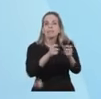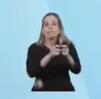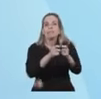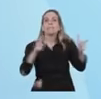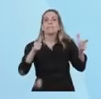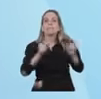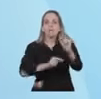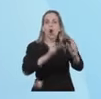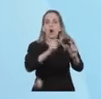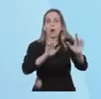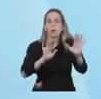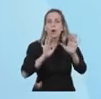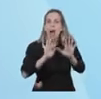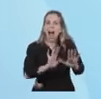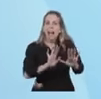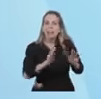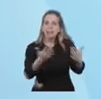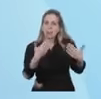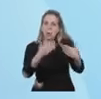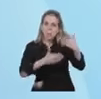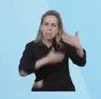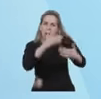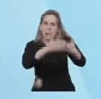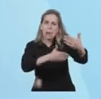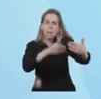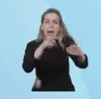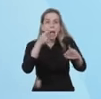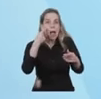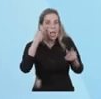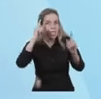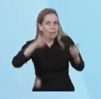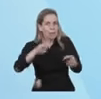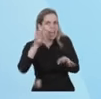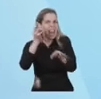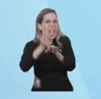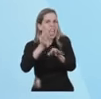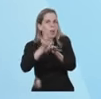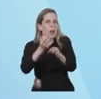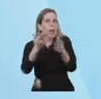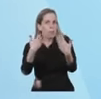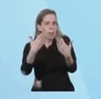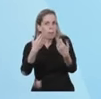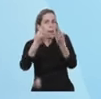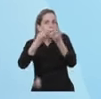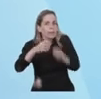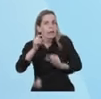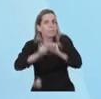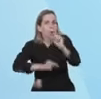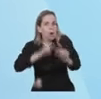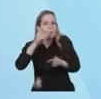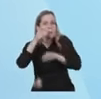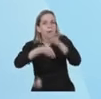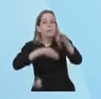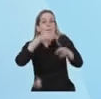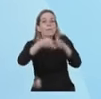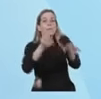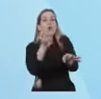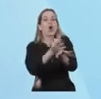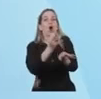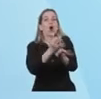avanzar con la presencialidad escolar a otro logro colectivo, algo que a todos nos preocupó.